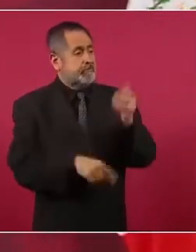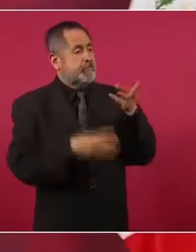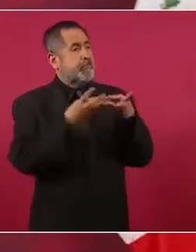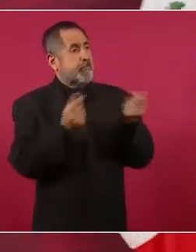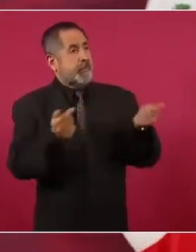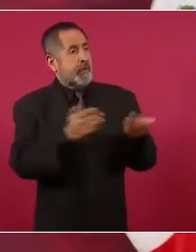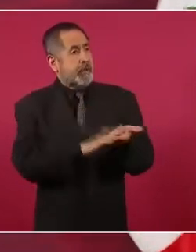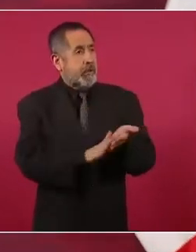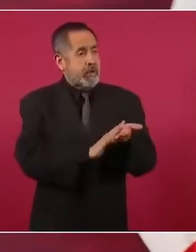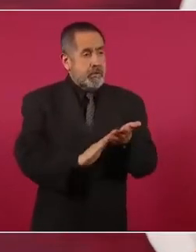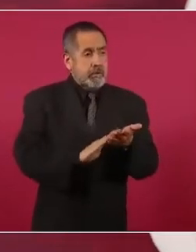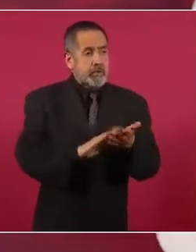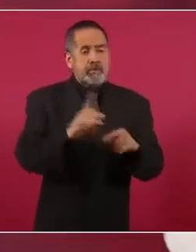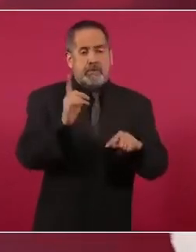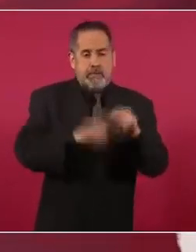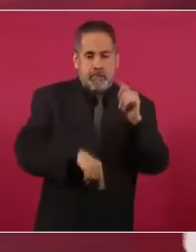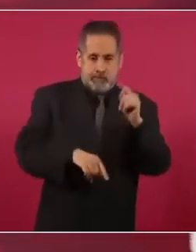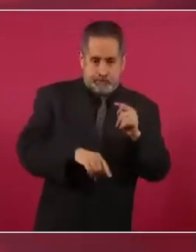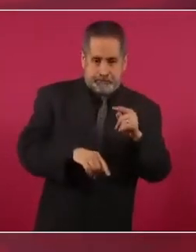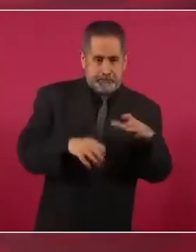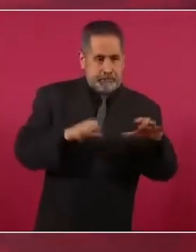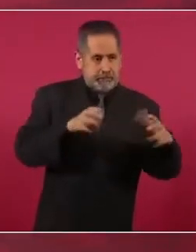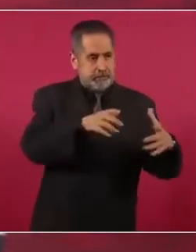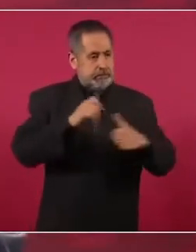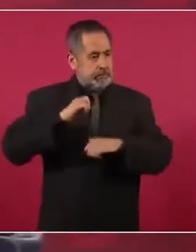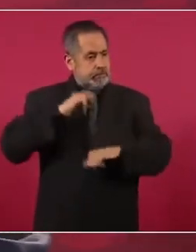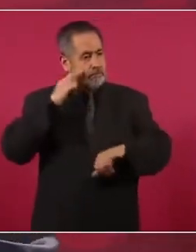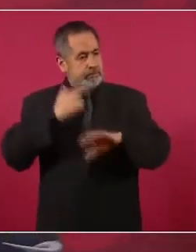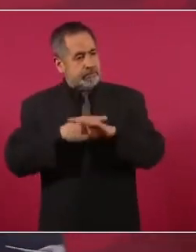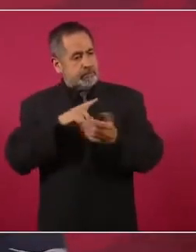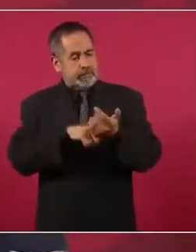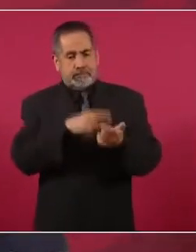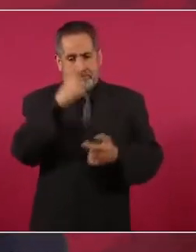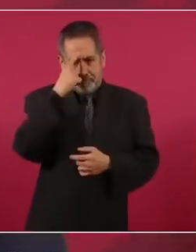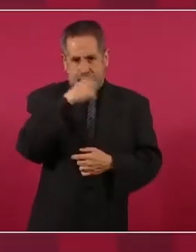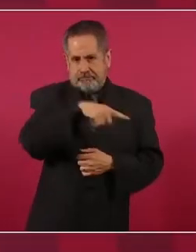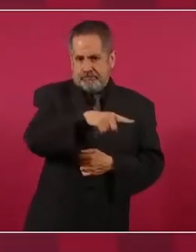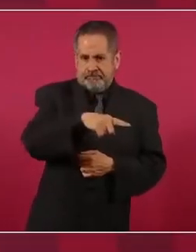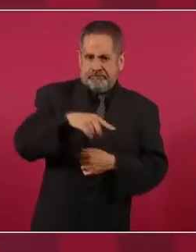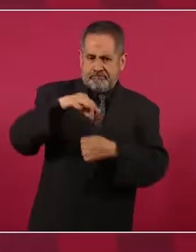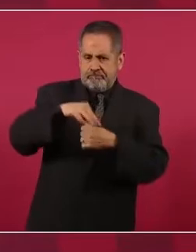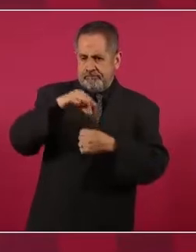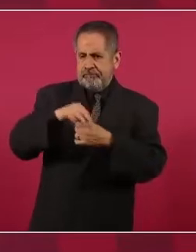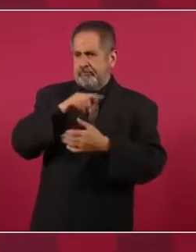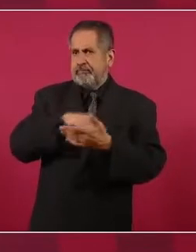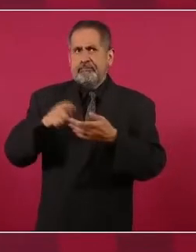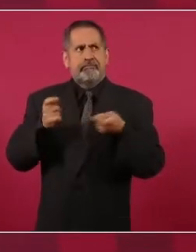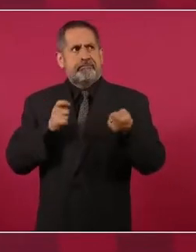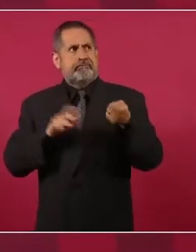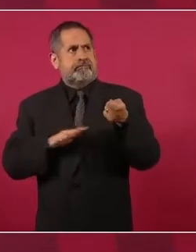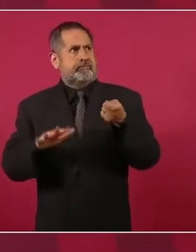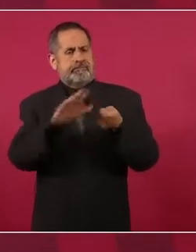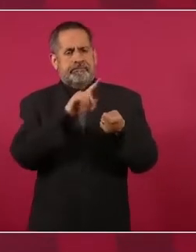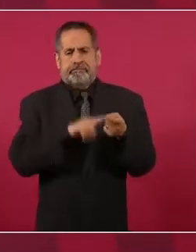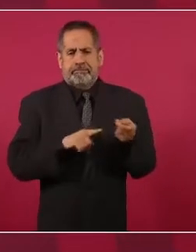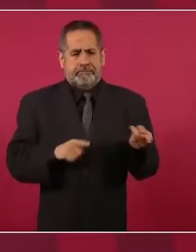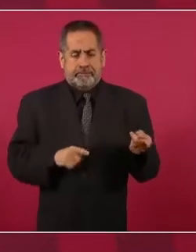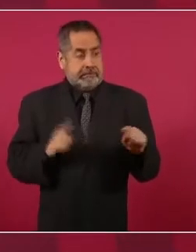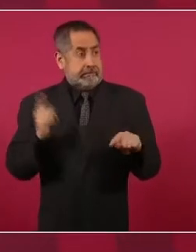al órgano encargado de